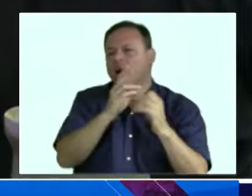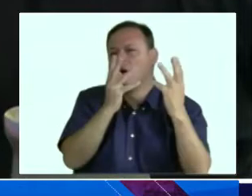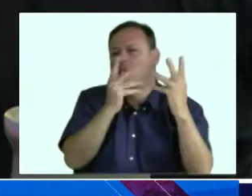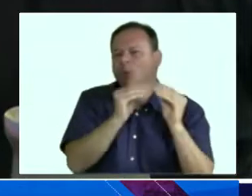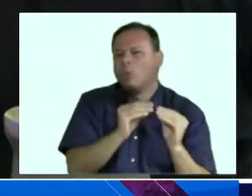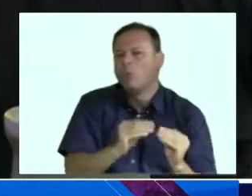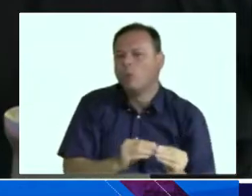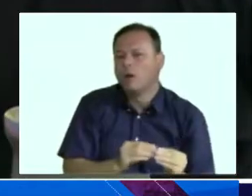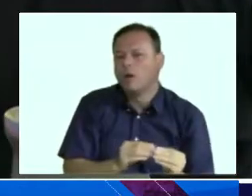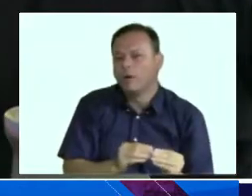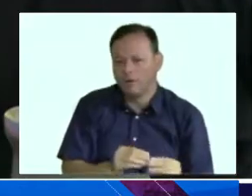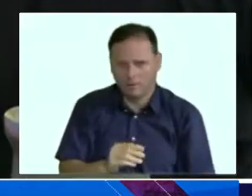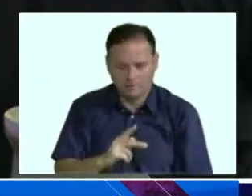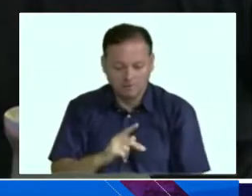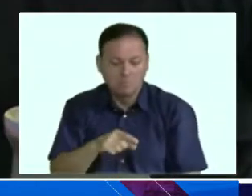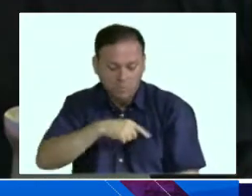para recibir 10.000 personas.